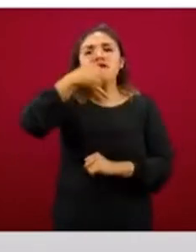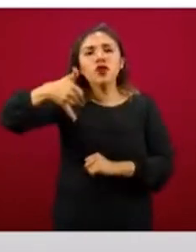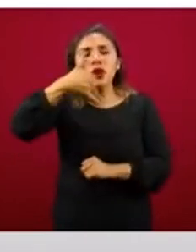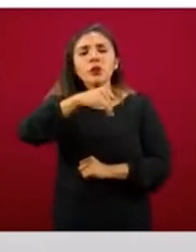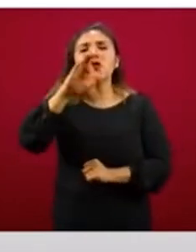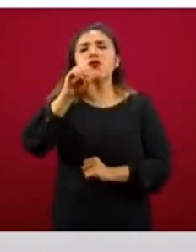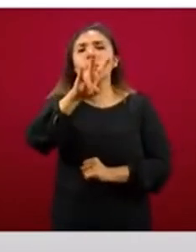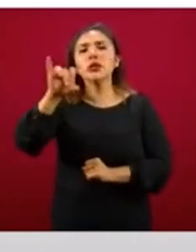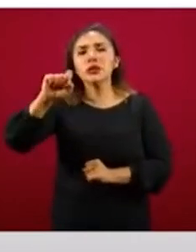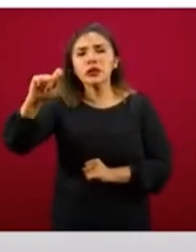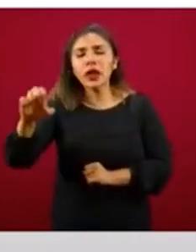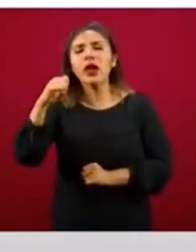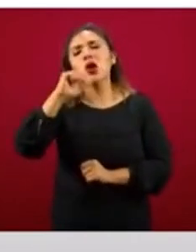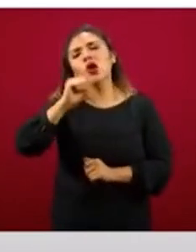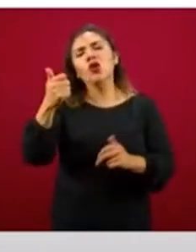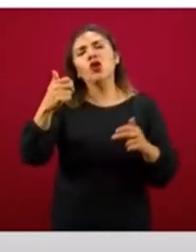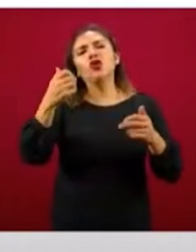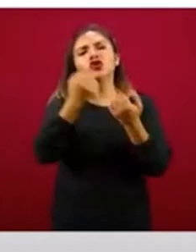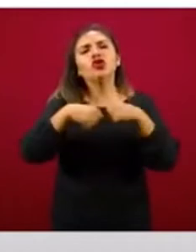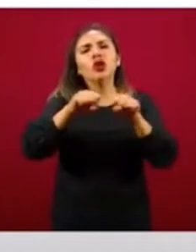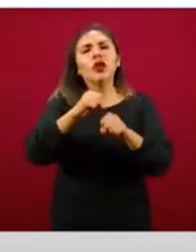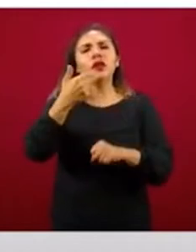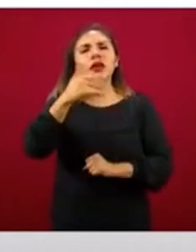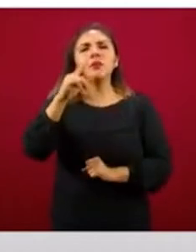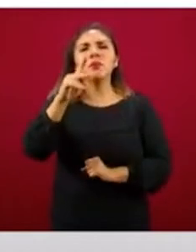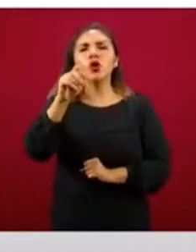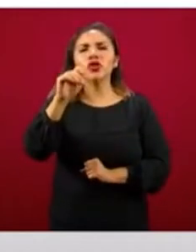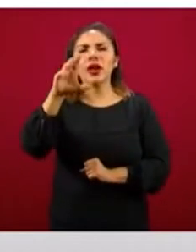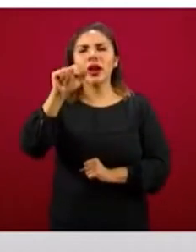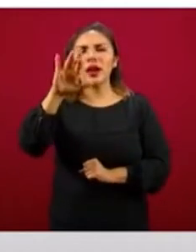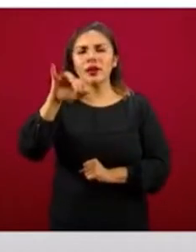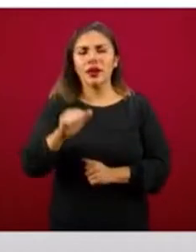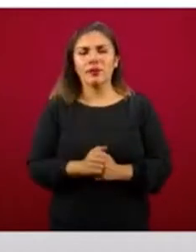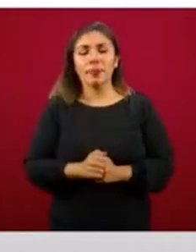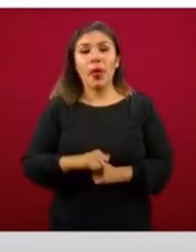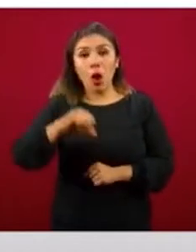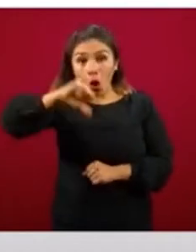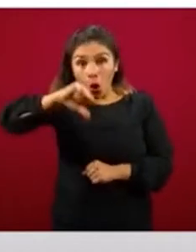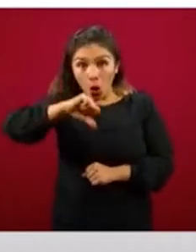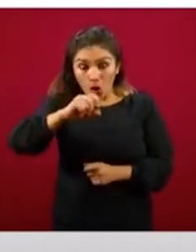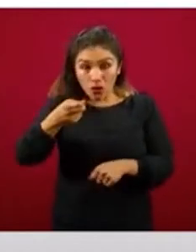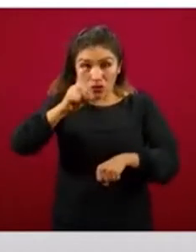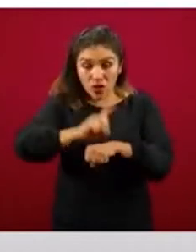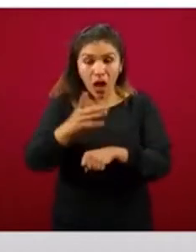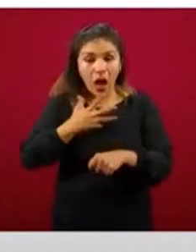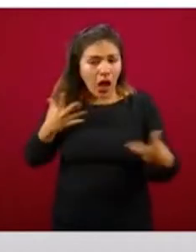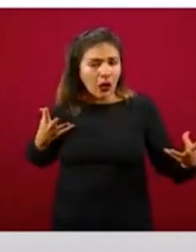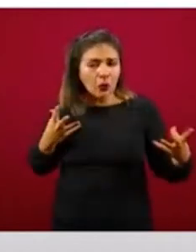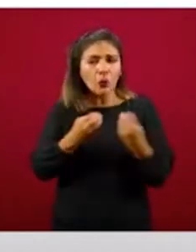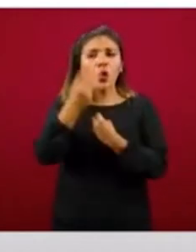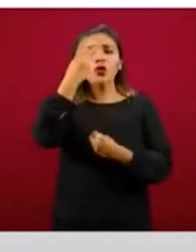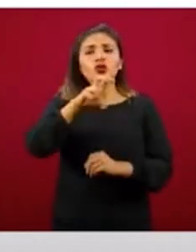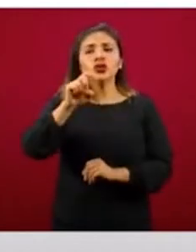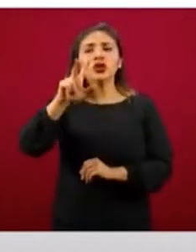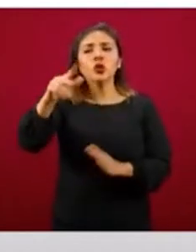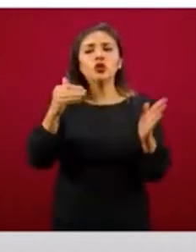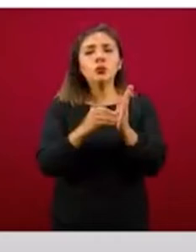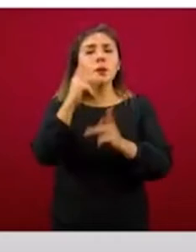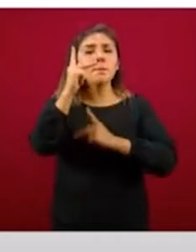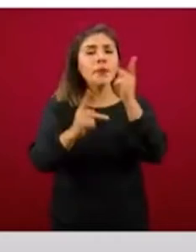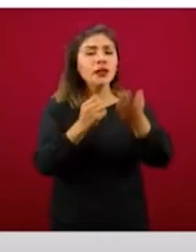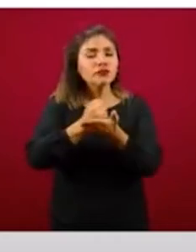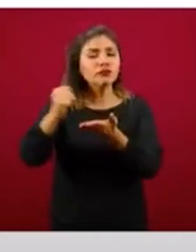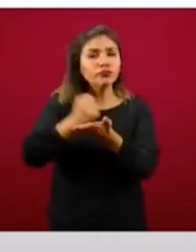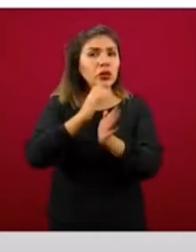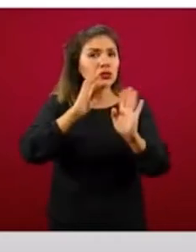Sociedad Hipotecaria Federal. Al día de hoy estamos con un total de 238 mil créditos